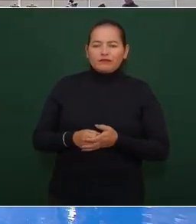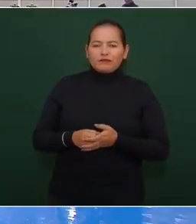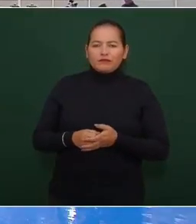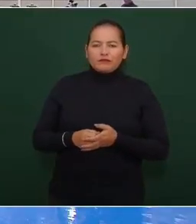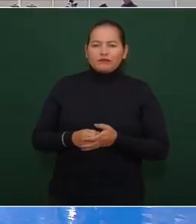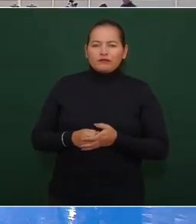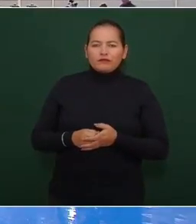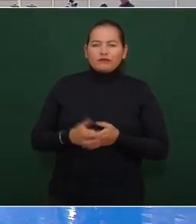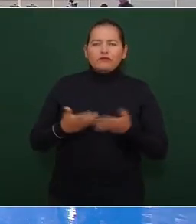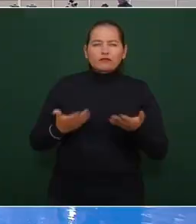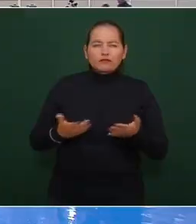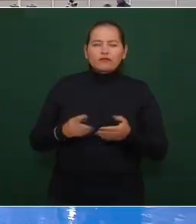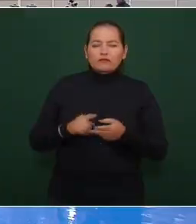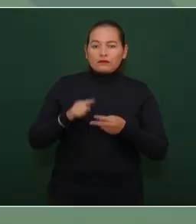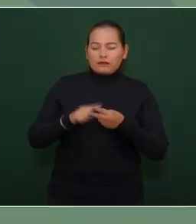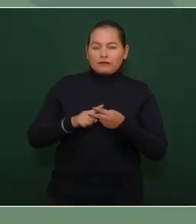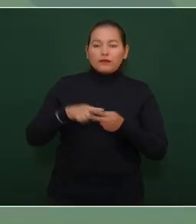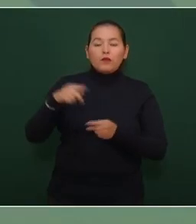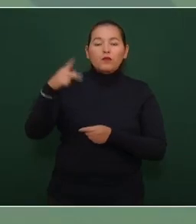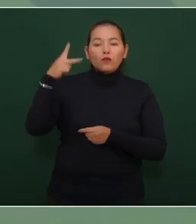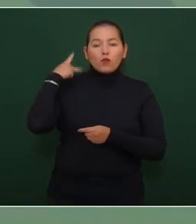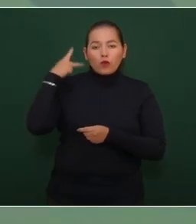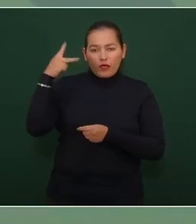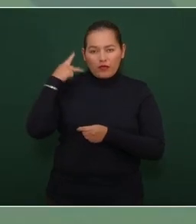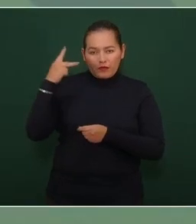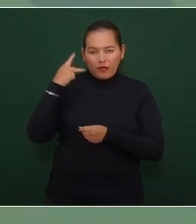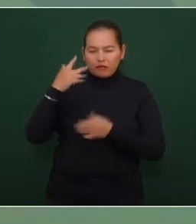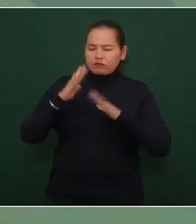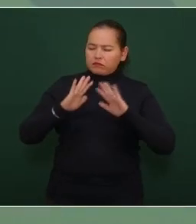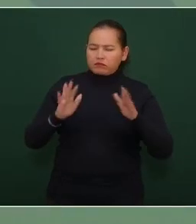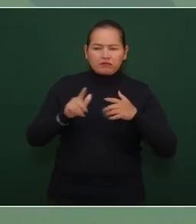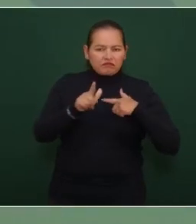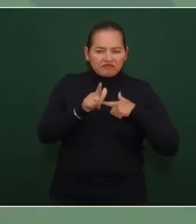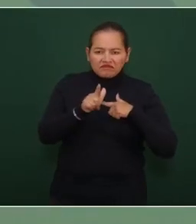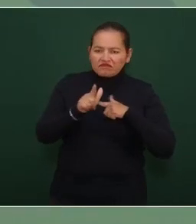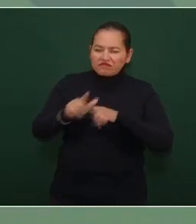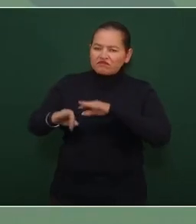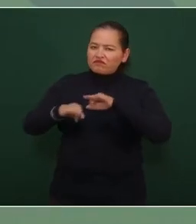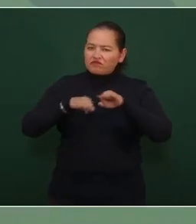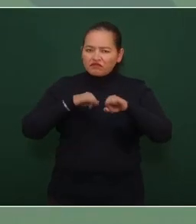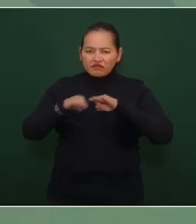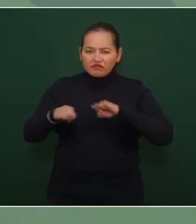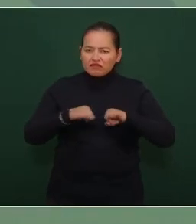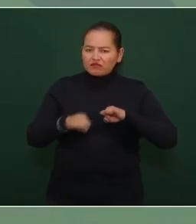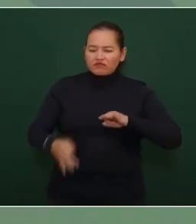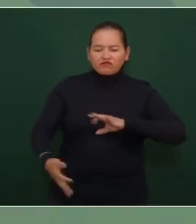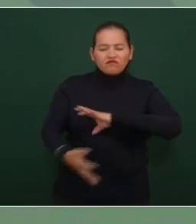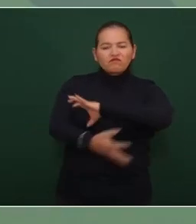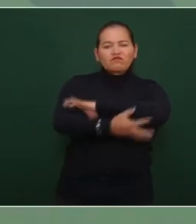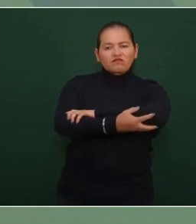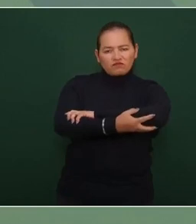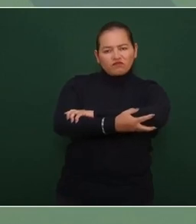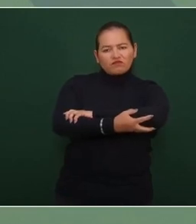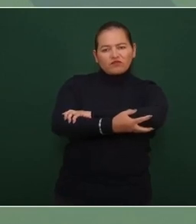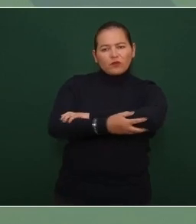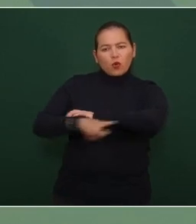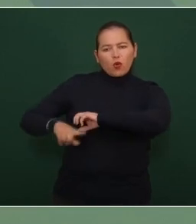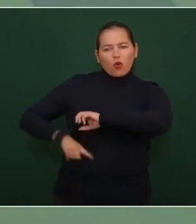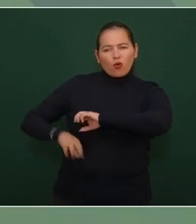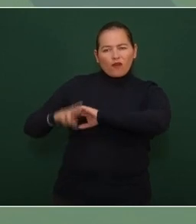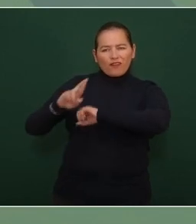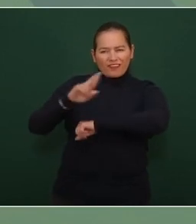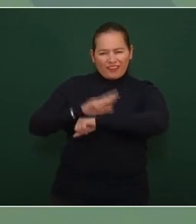de Puebla vamos a continuar trabajando de manera coordinada con el gobernador